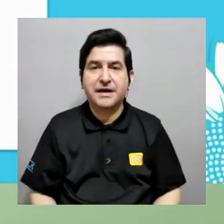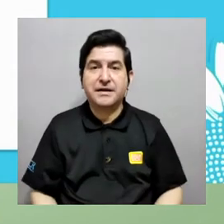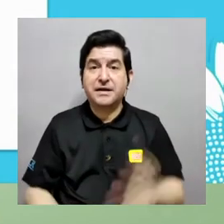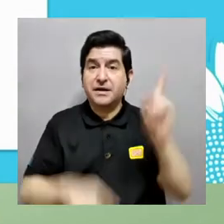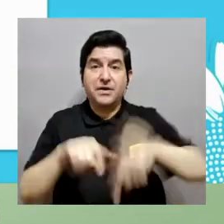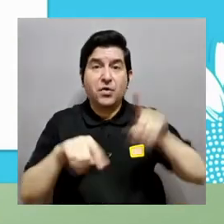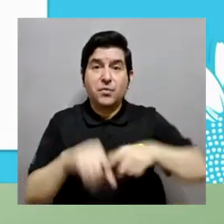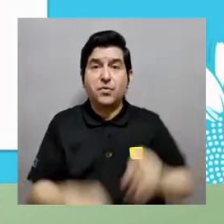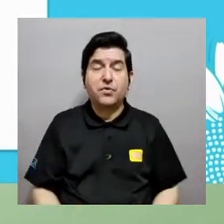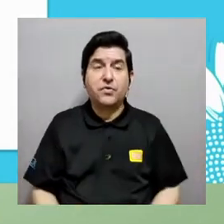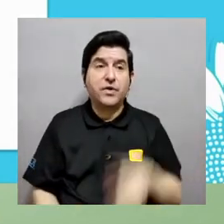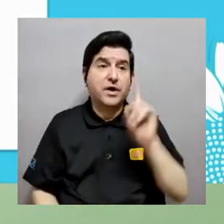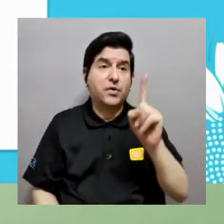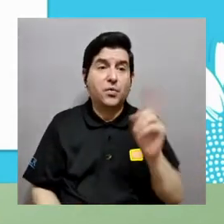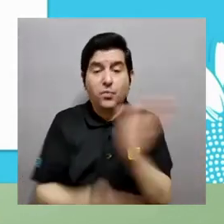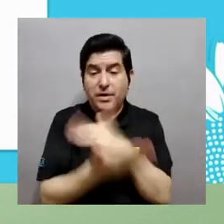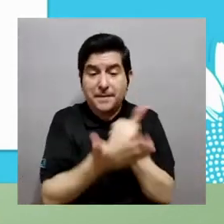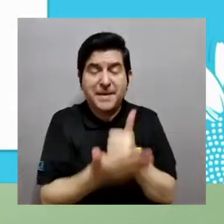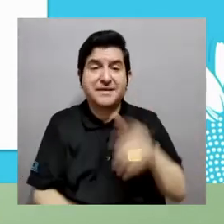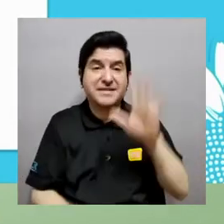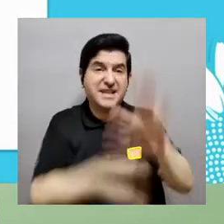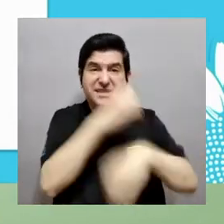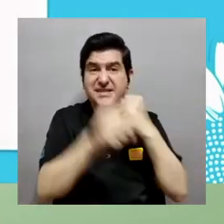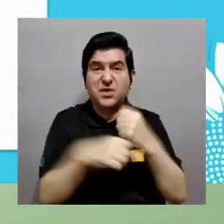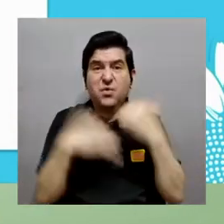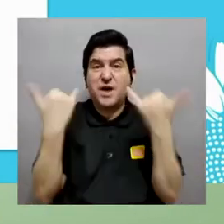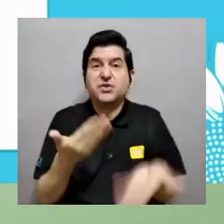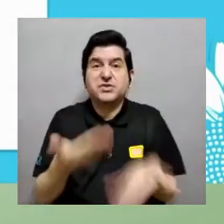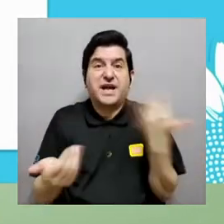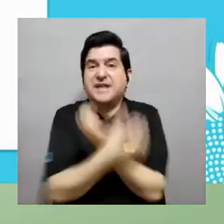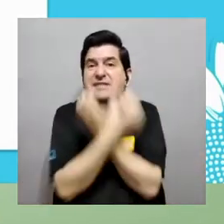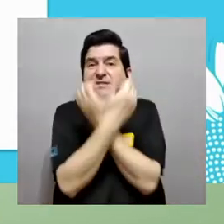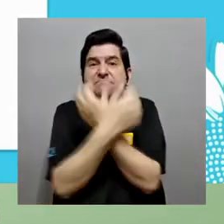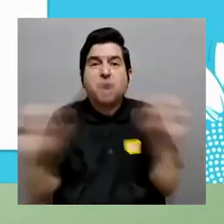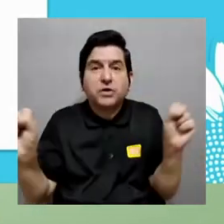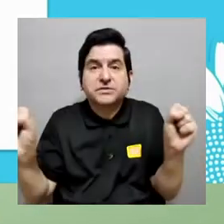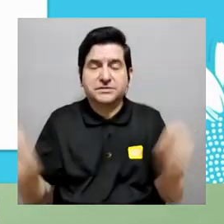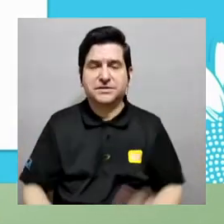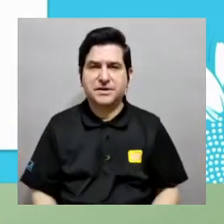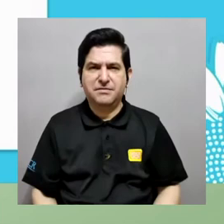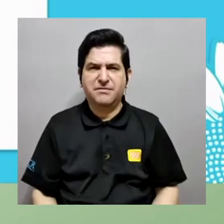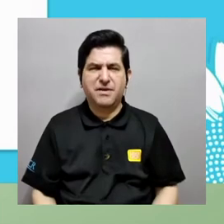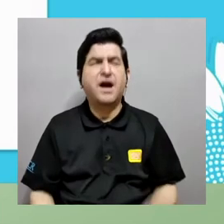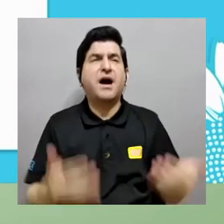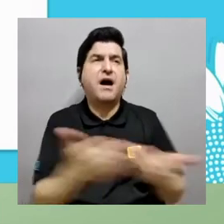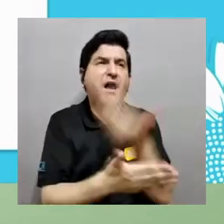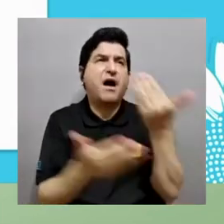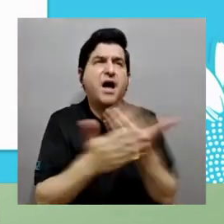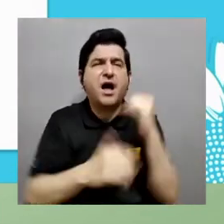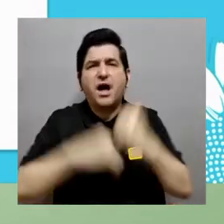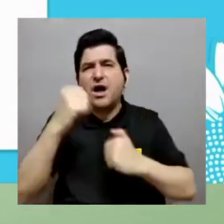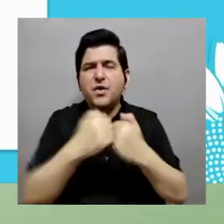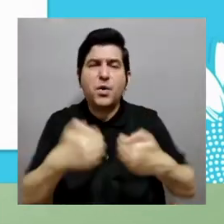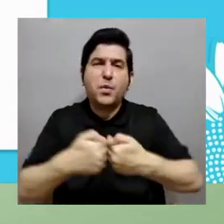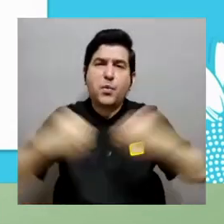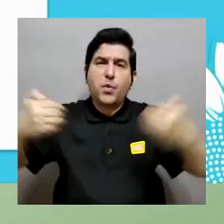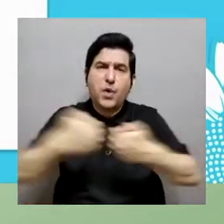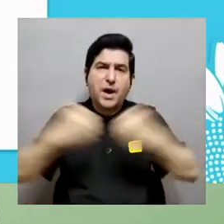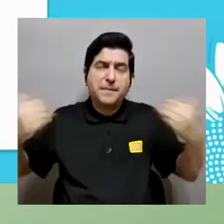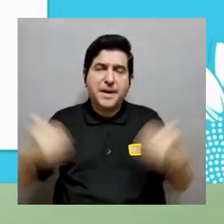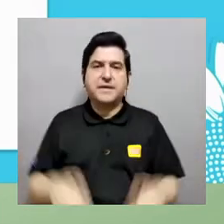pues se vuelve muy difícil pues simplemente ya no podemos llegar a conseguir una pieza de hace 5 años pues es imposible